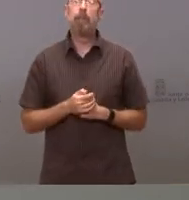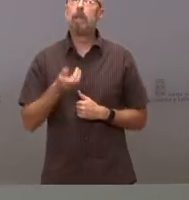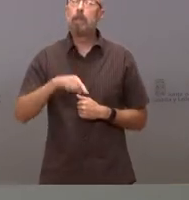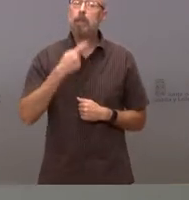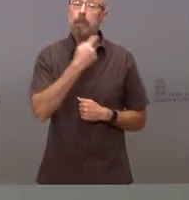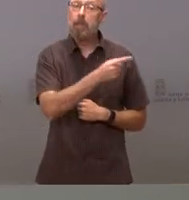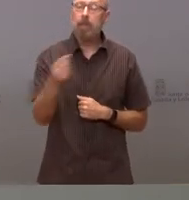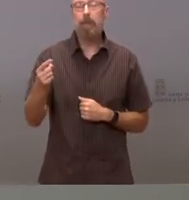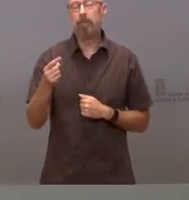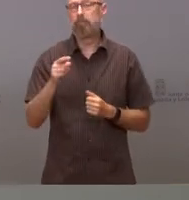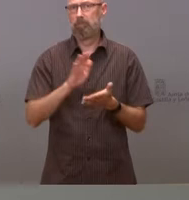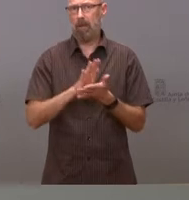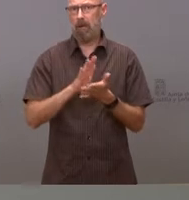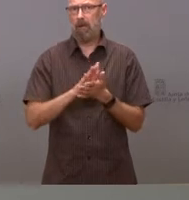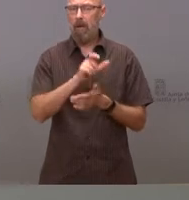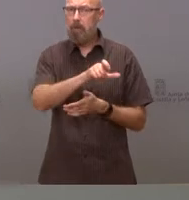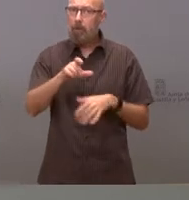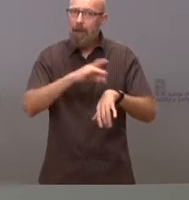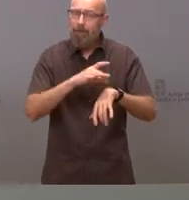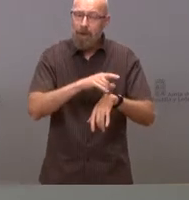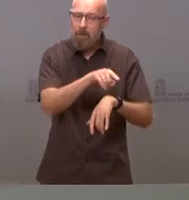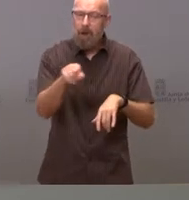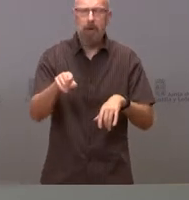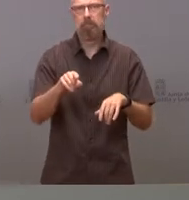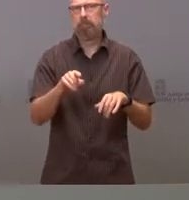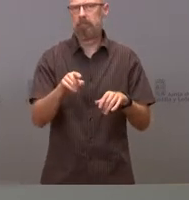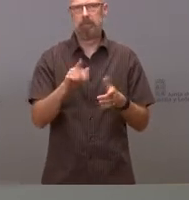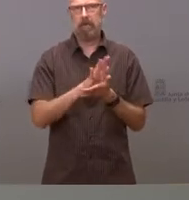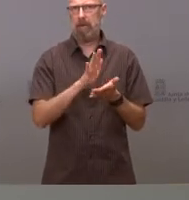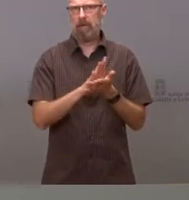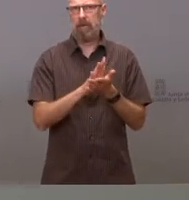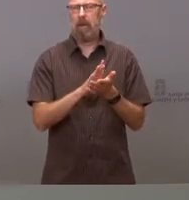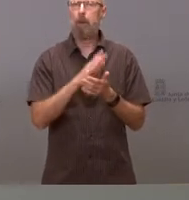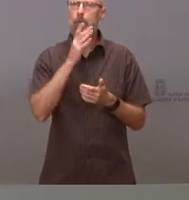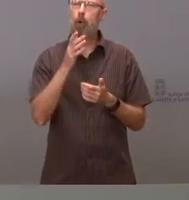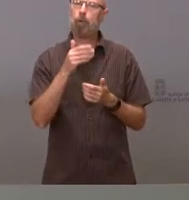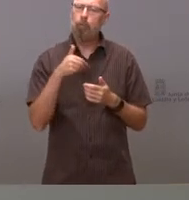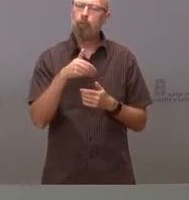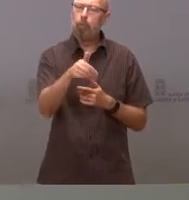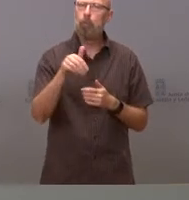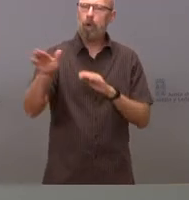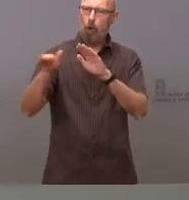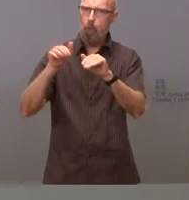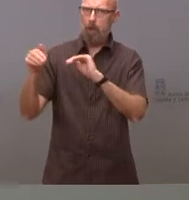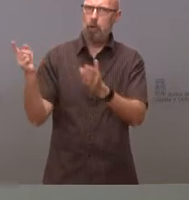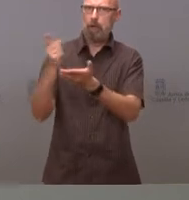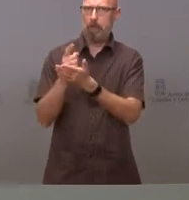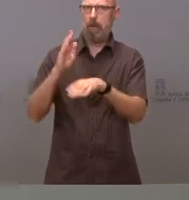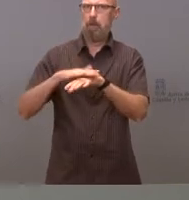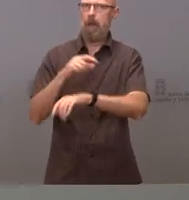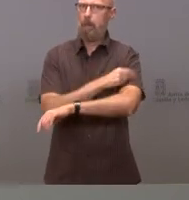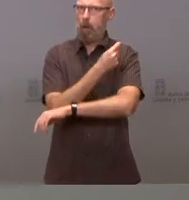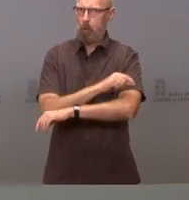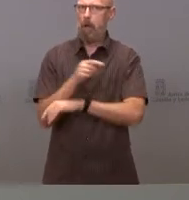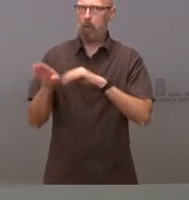a nuestros pacientes. Vamos a hacer repescas. Estamos haciendo repescas para la vacunación en todos los sitios. Nuestro